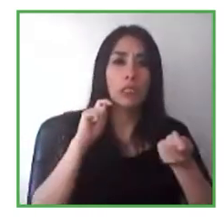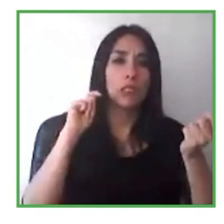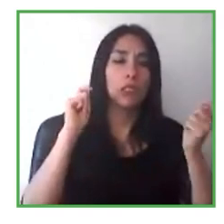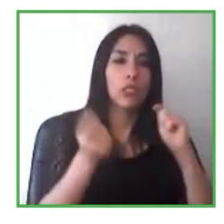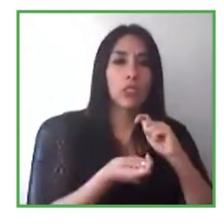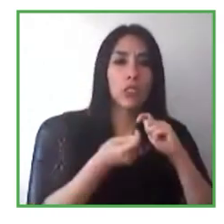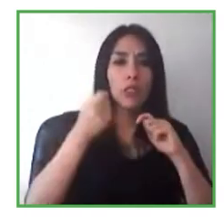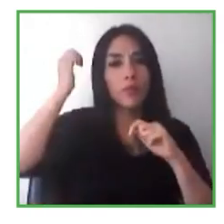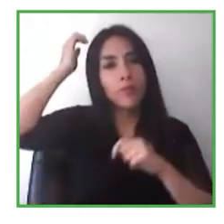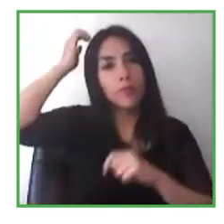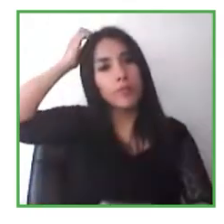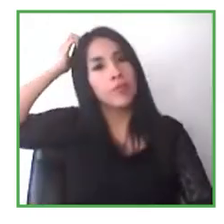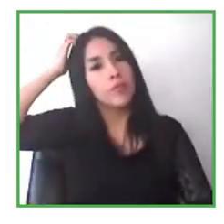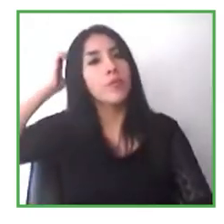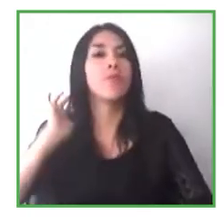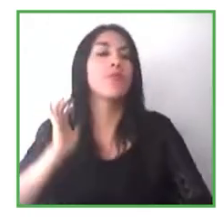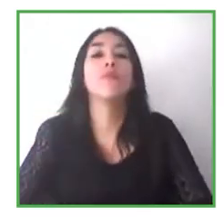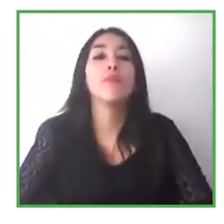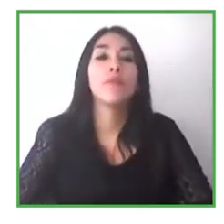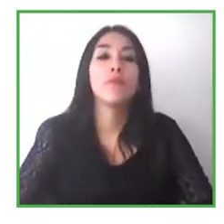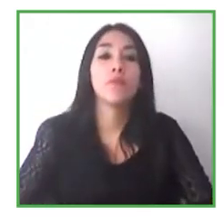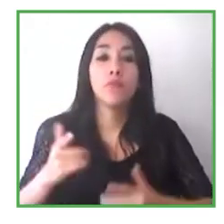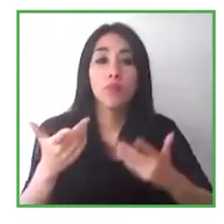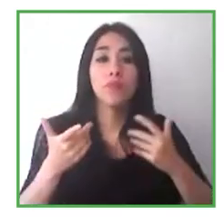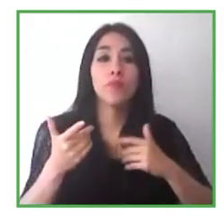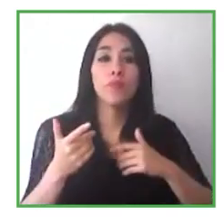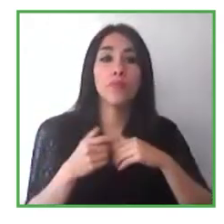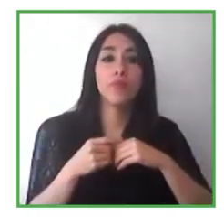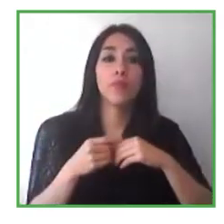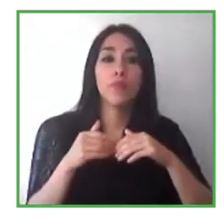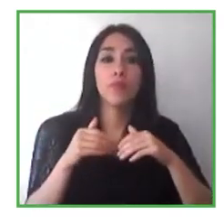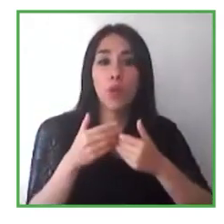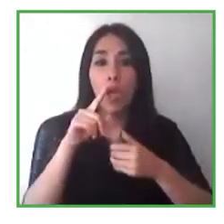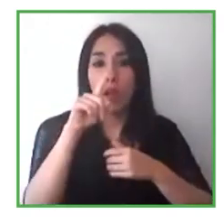Muchas gracias, Pato. una muy buena pregunta. El coronavirus